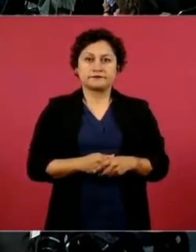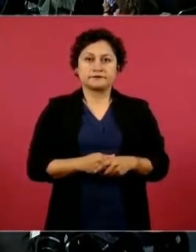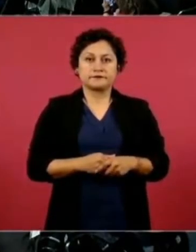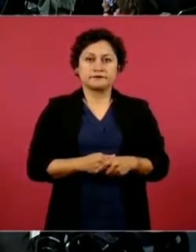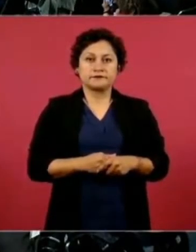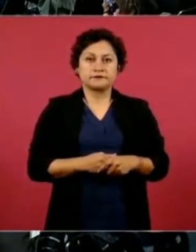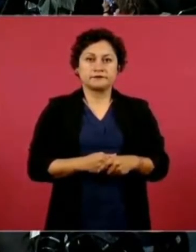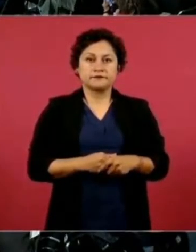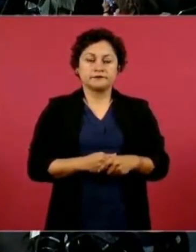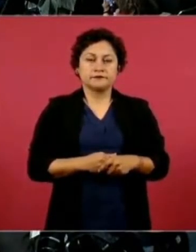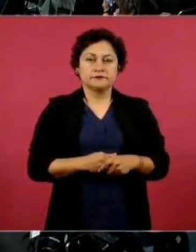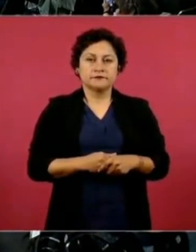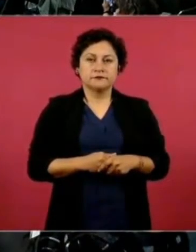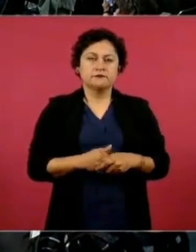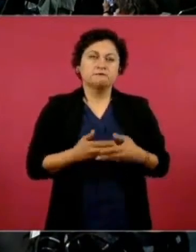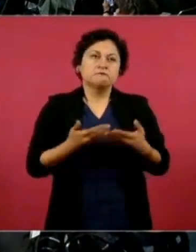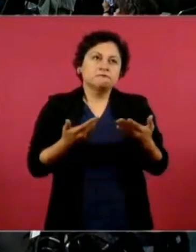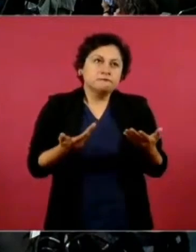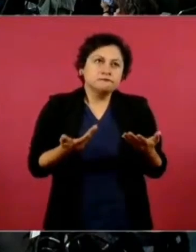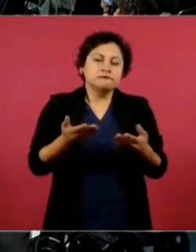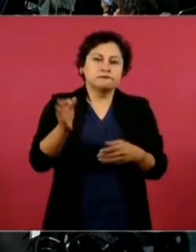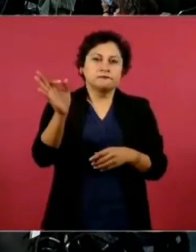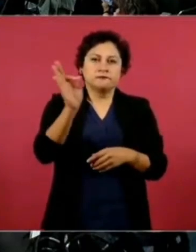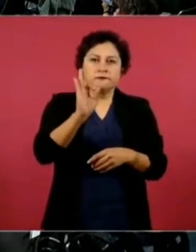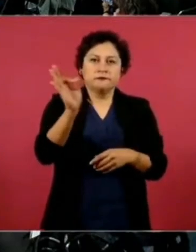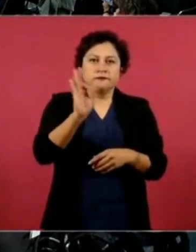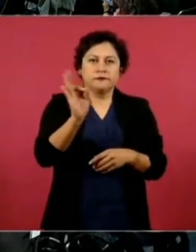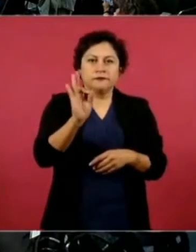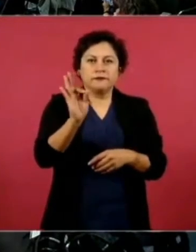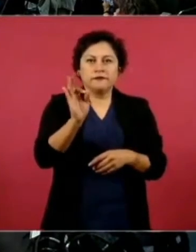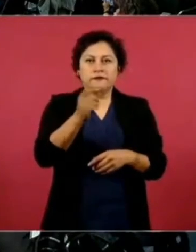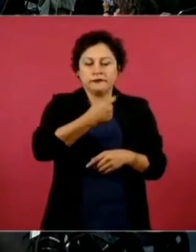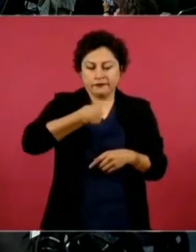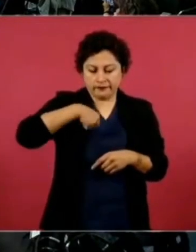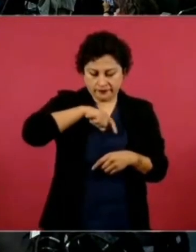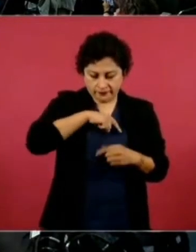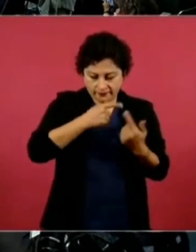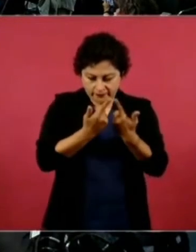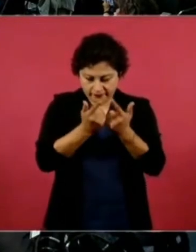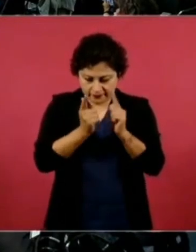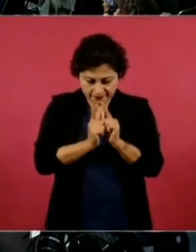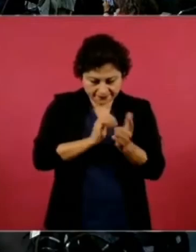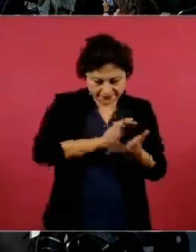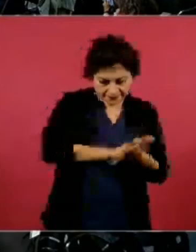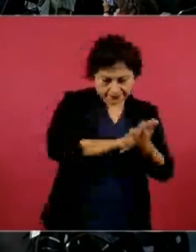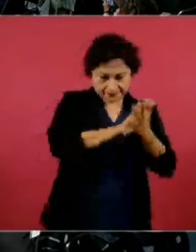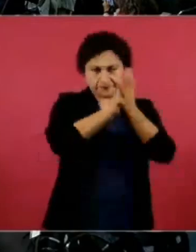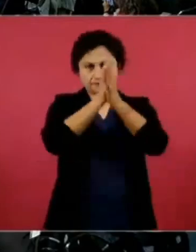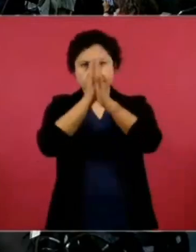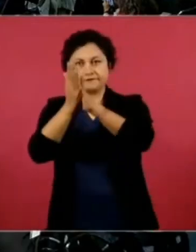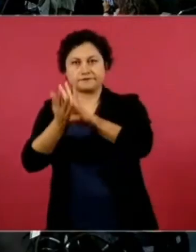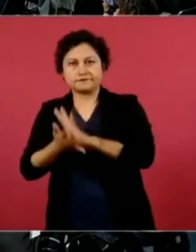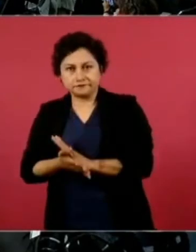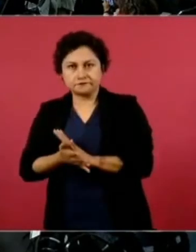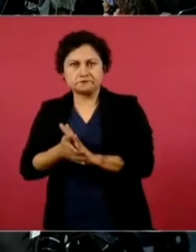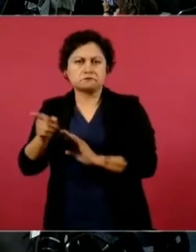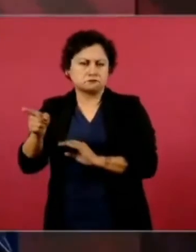hubiésemos ganado nuestro movimiento de transformación pero con poco margen.